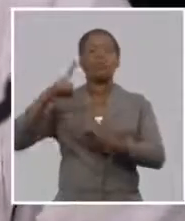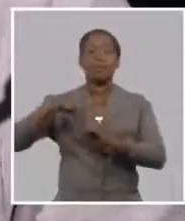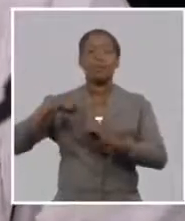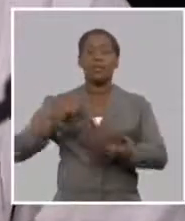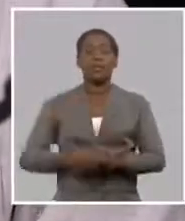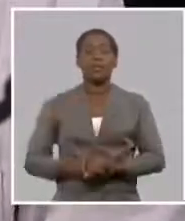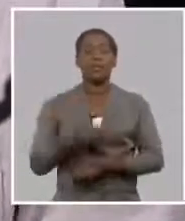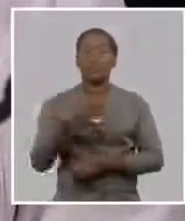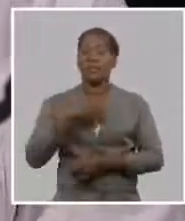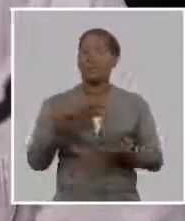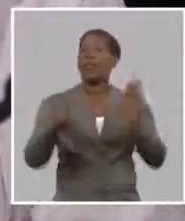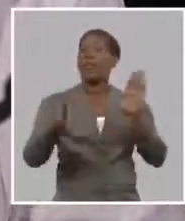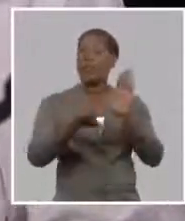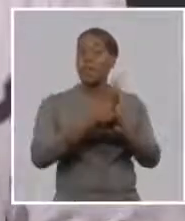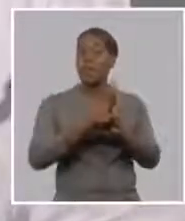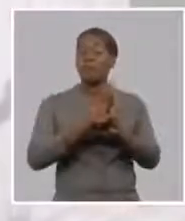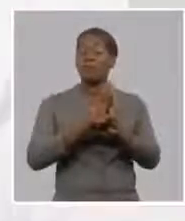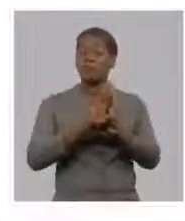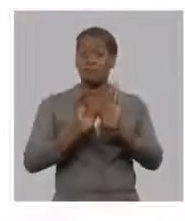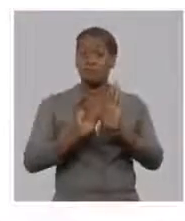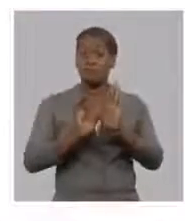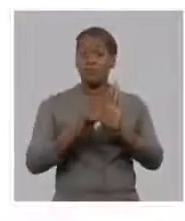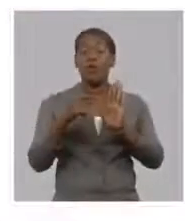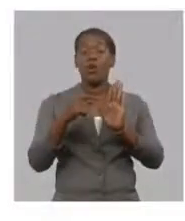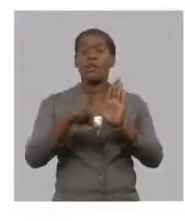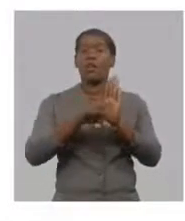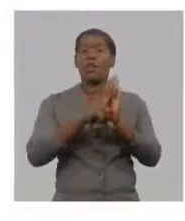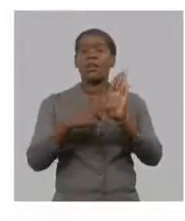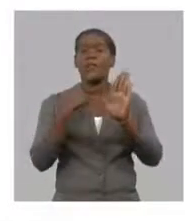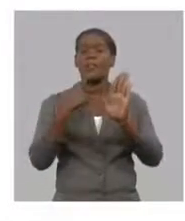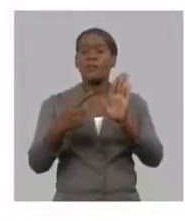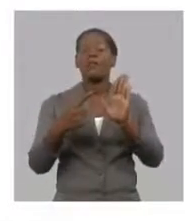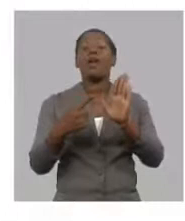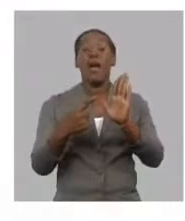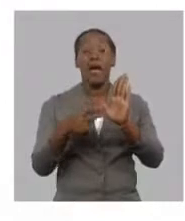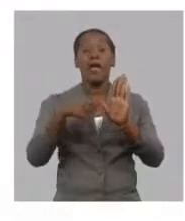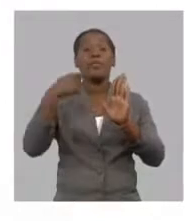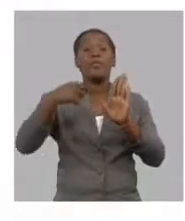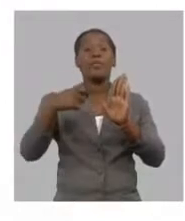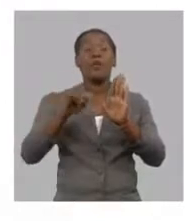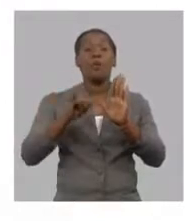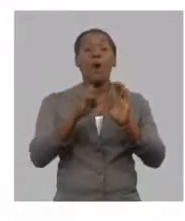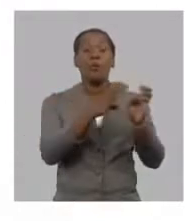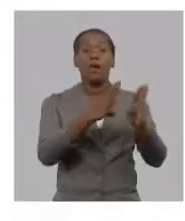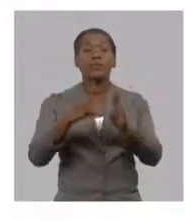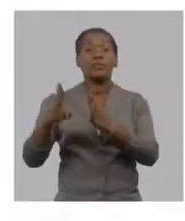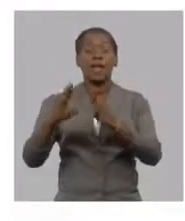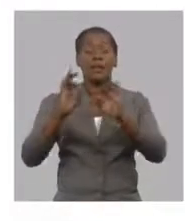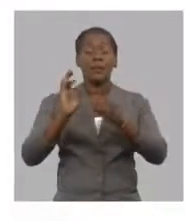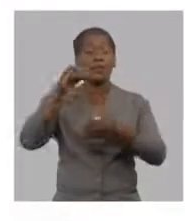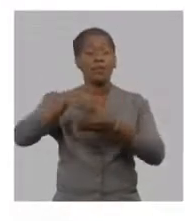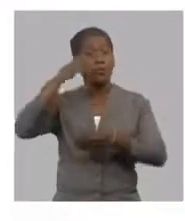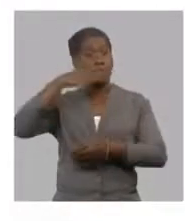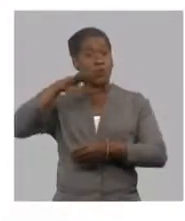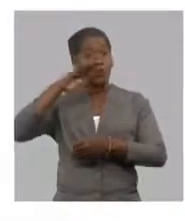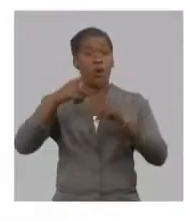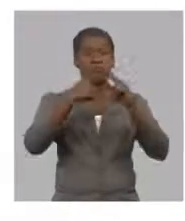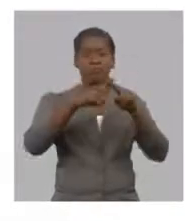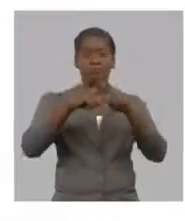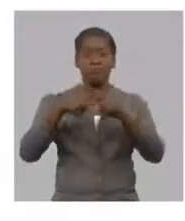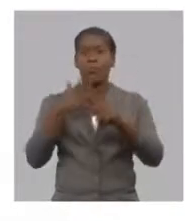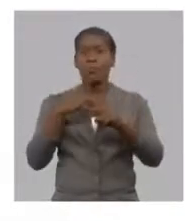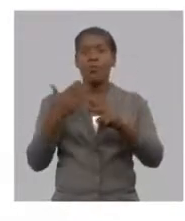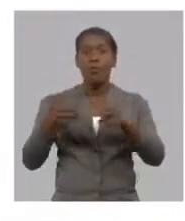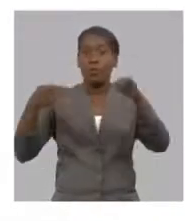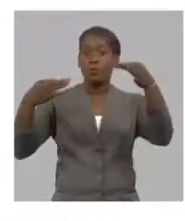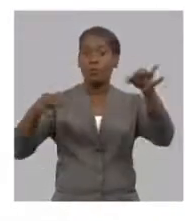sobre el ordenamiento del seguro en Cuba y que el decreto ley 263 del 2008 se habla del contrato regula el contrato seguro